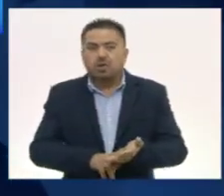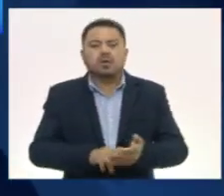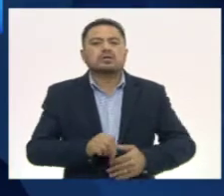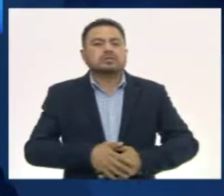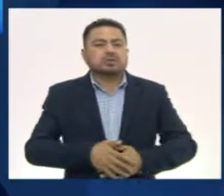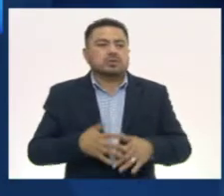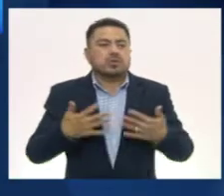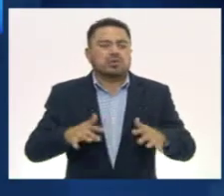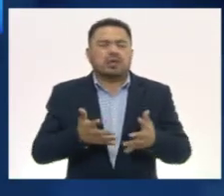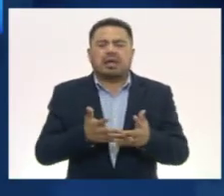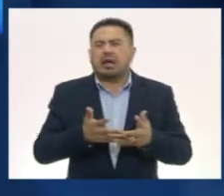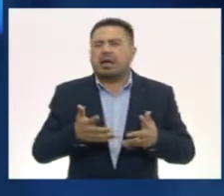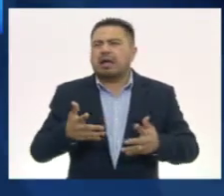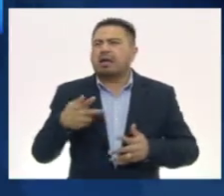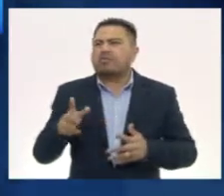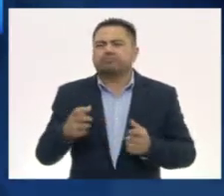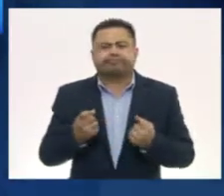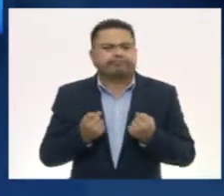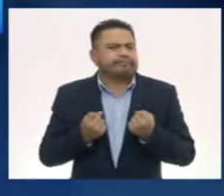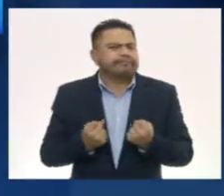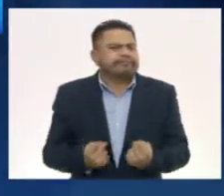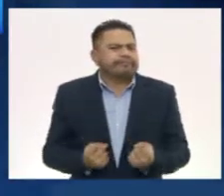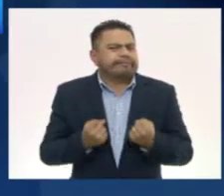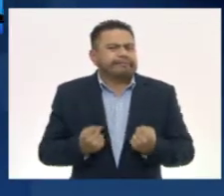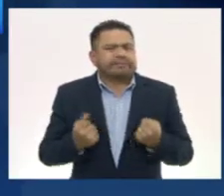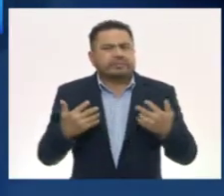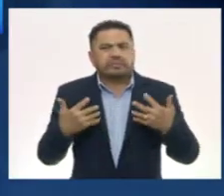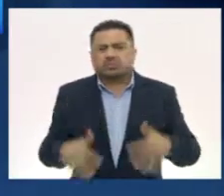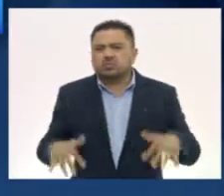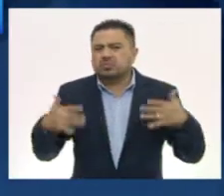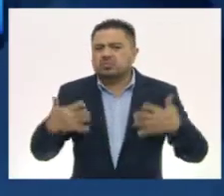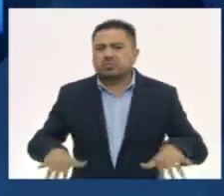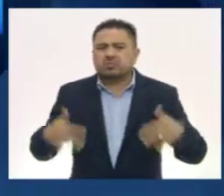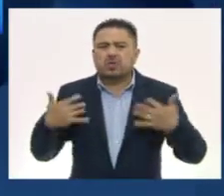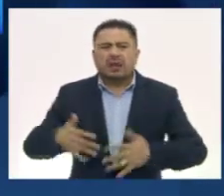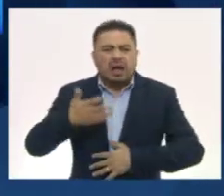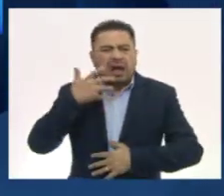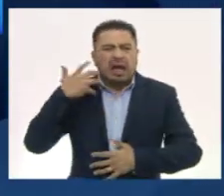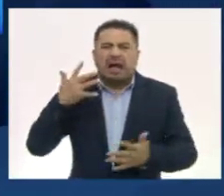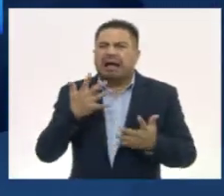Enorme es tu poder. Oh gran jaguar.